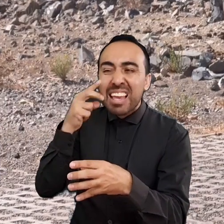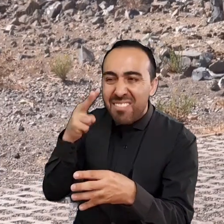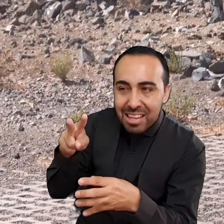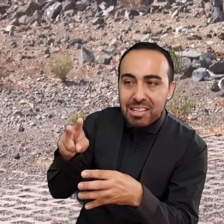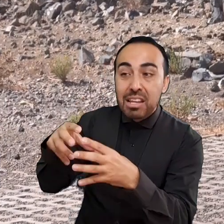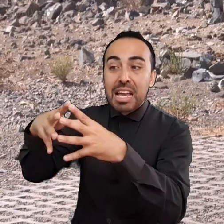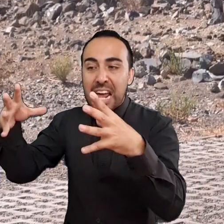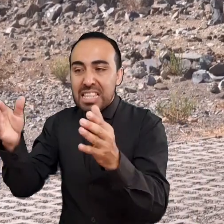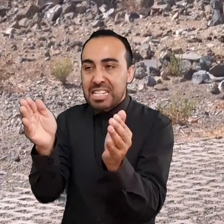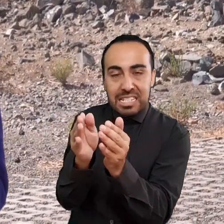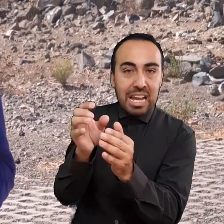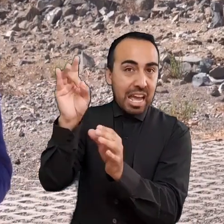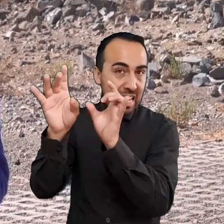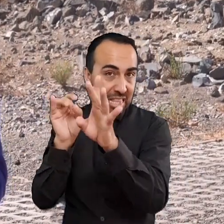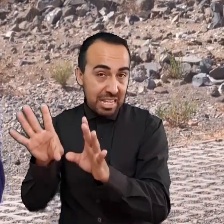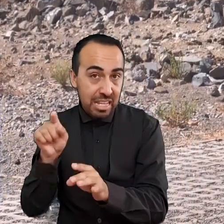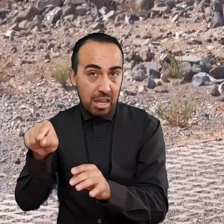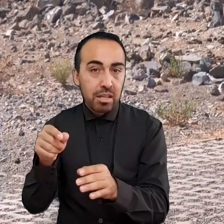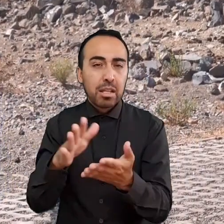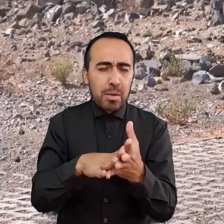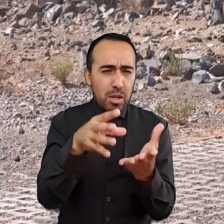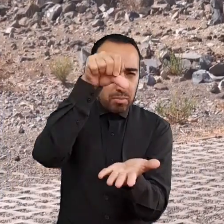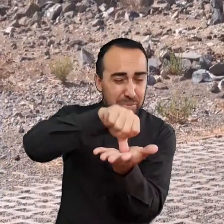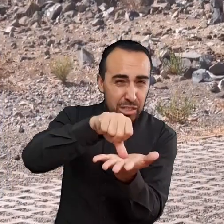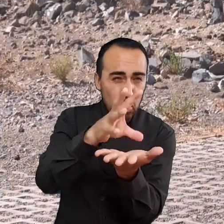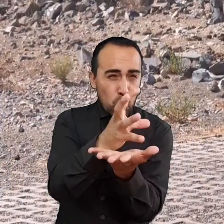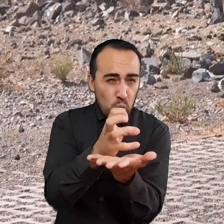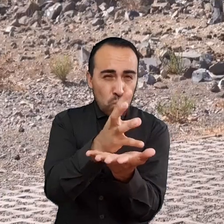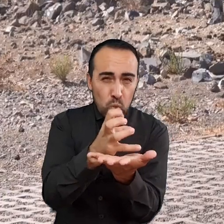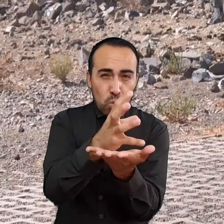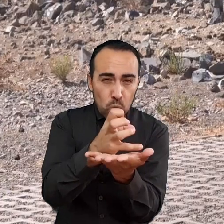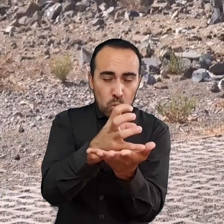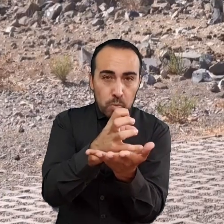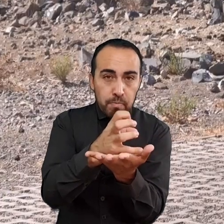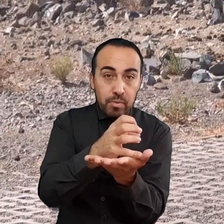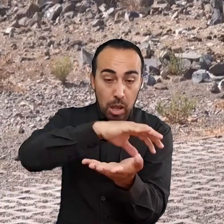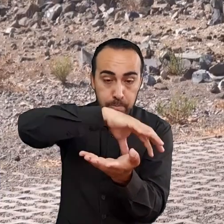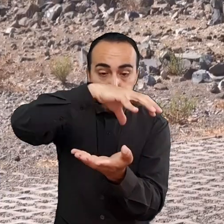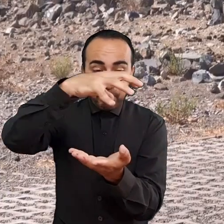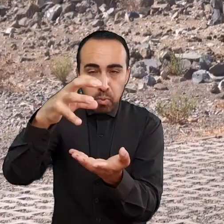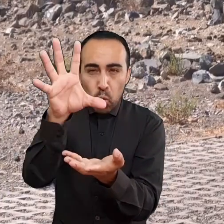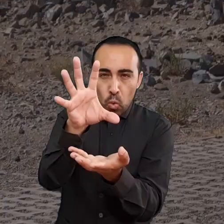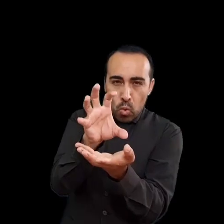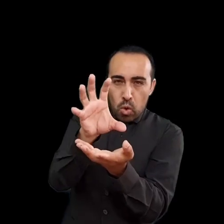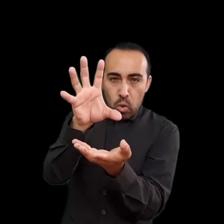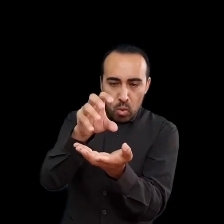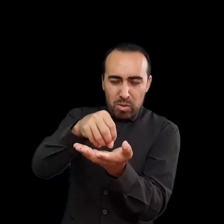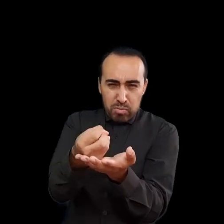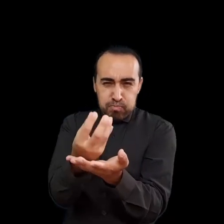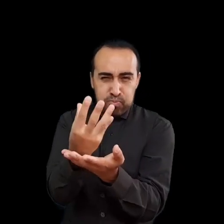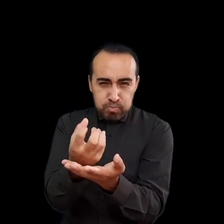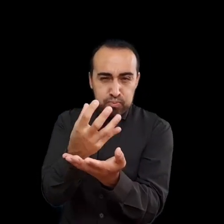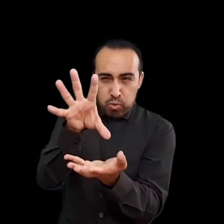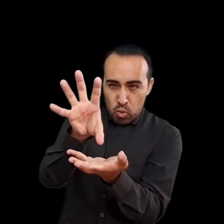y la presión ejercida por la combustión nuclear de la estrella impide que colapse debido a la gravedad. Por esto, decimos que una estrella